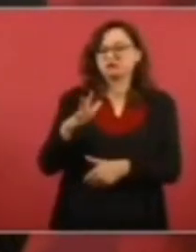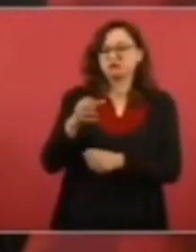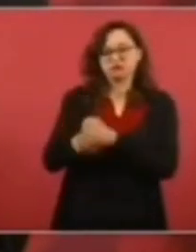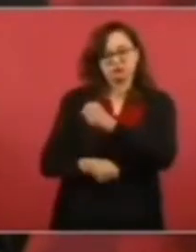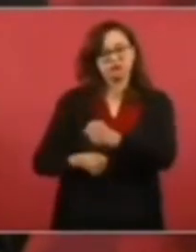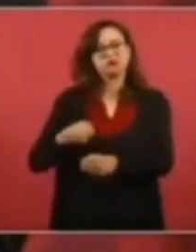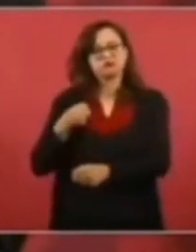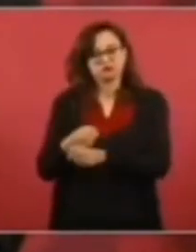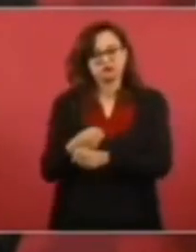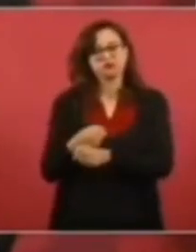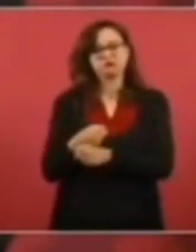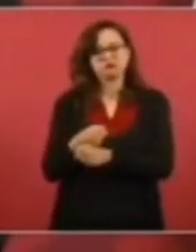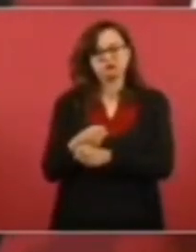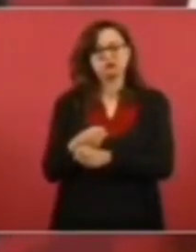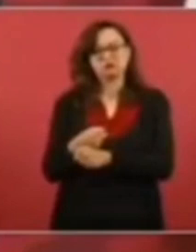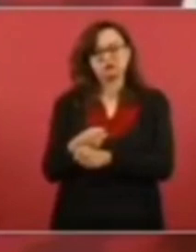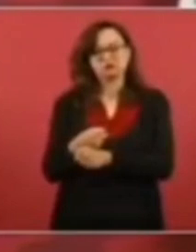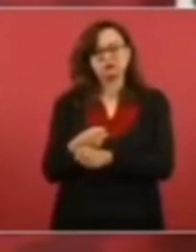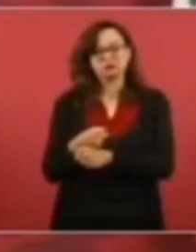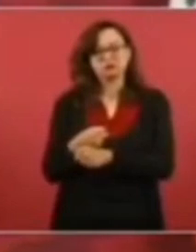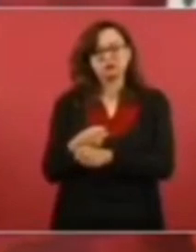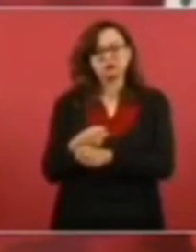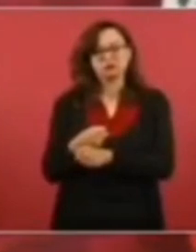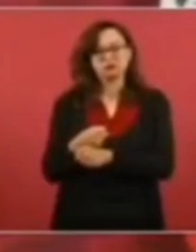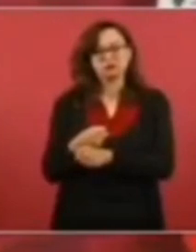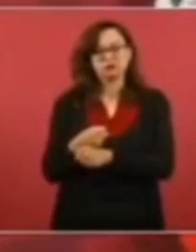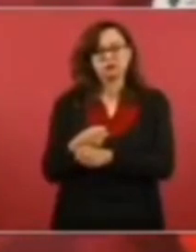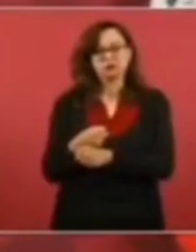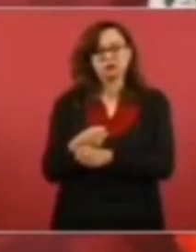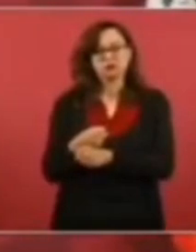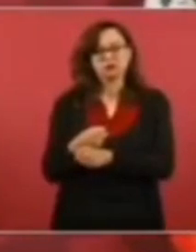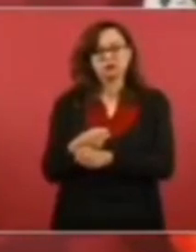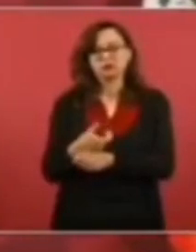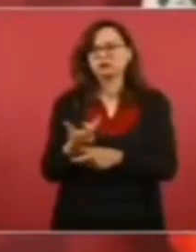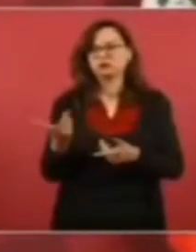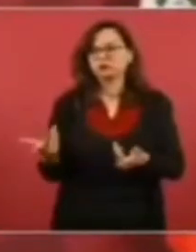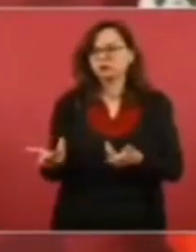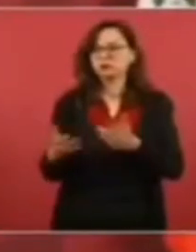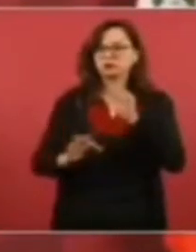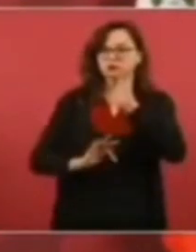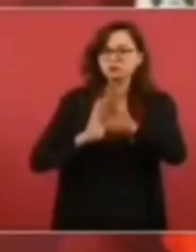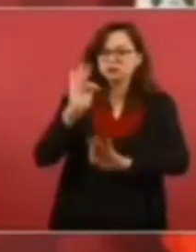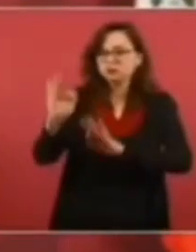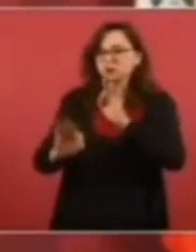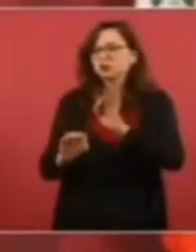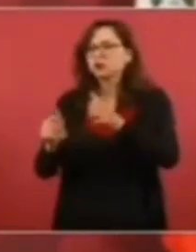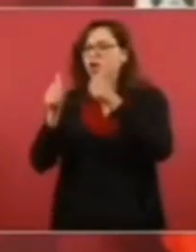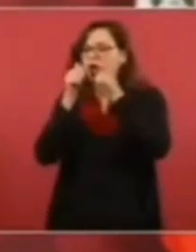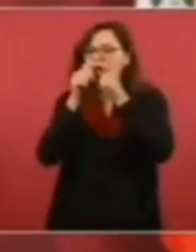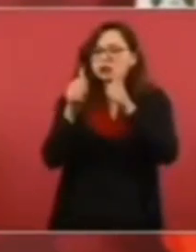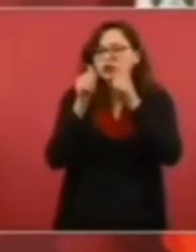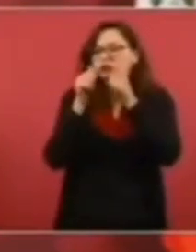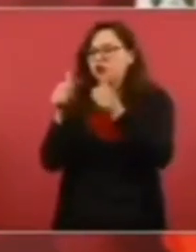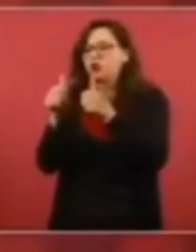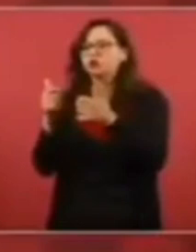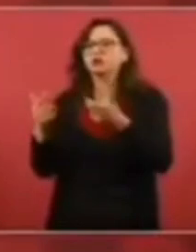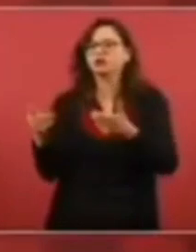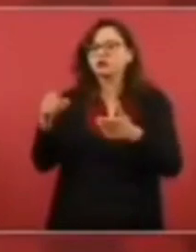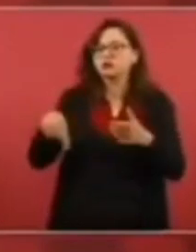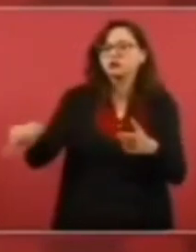atendió a los que nunca